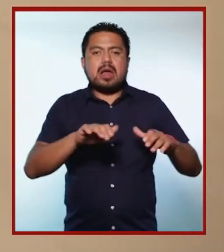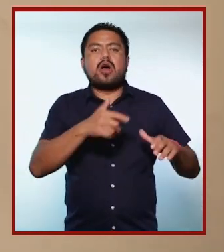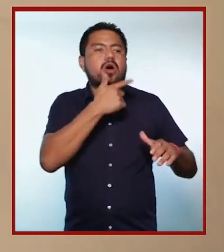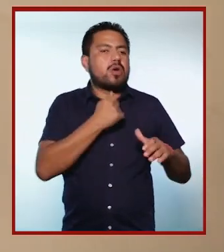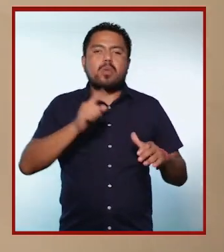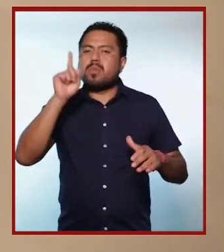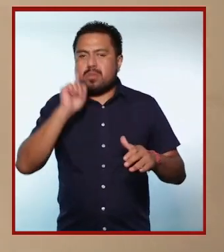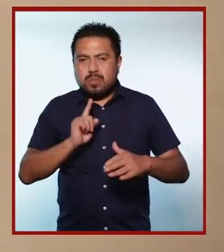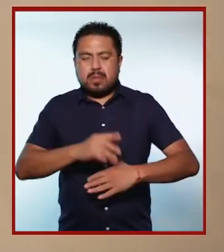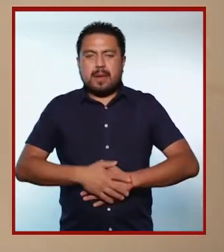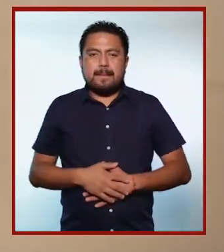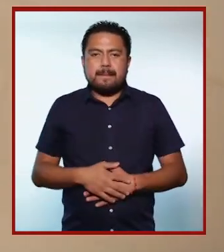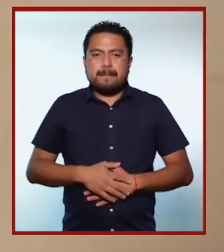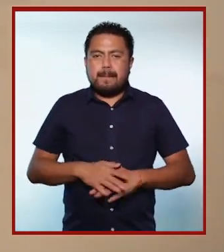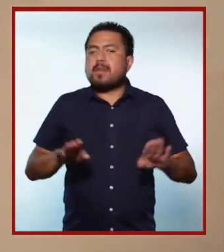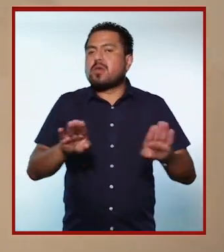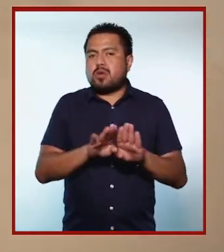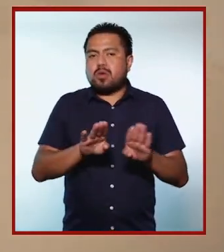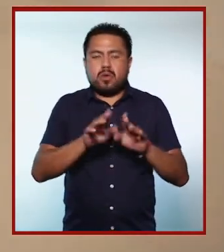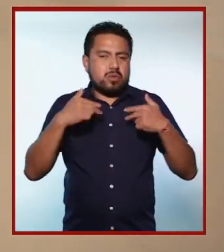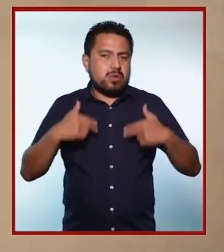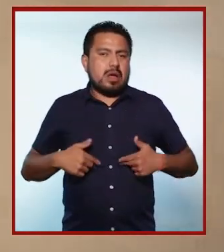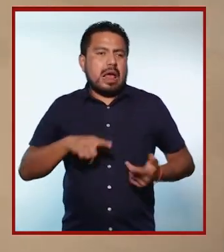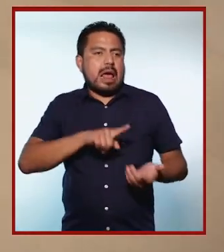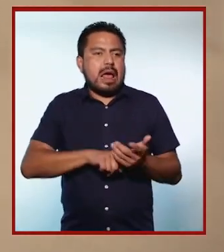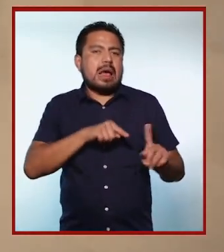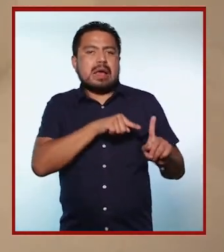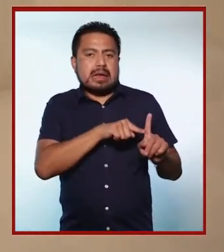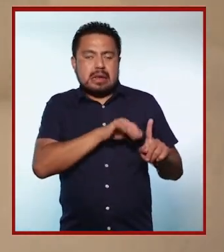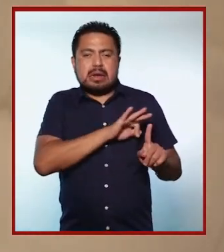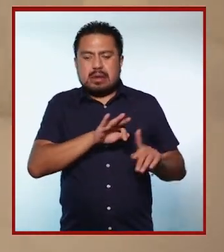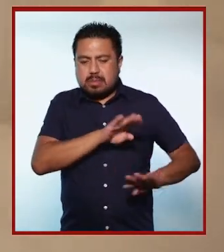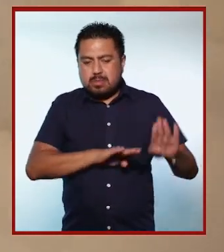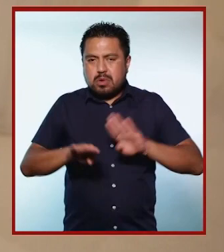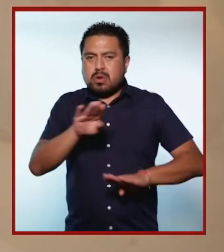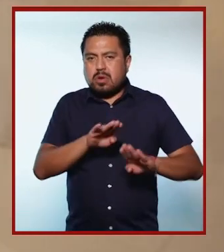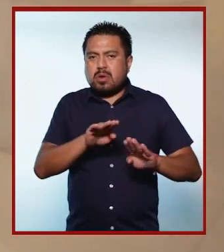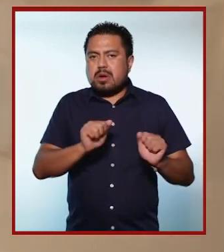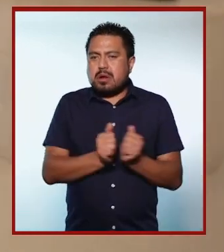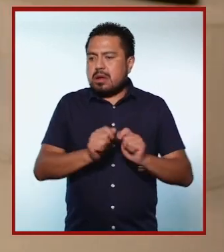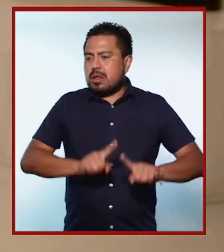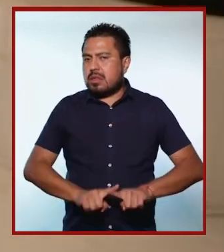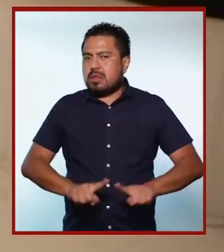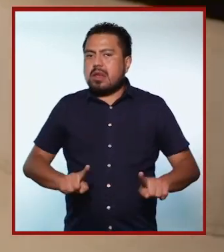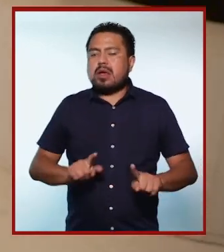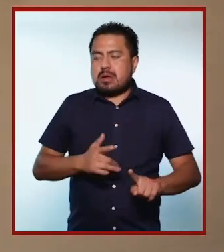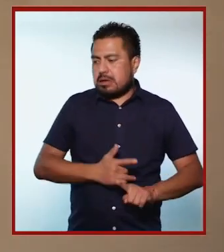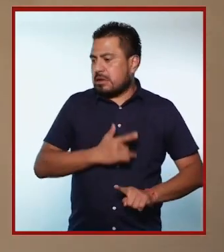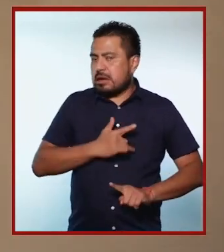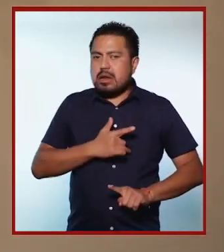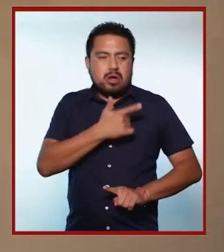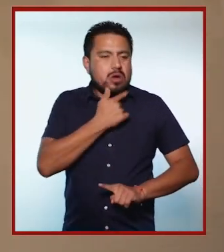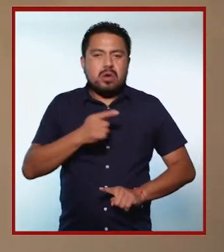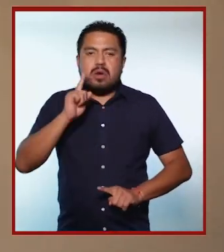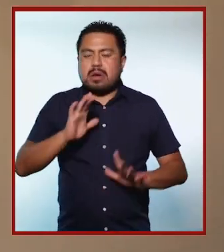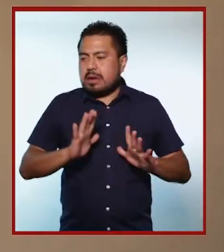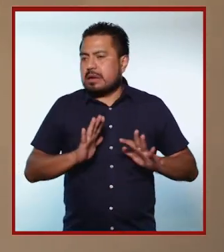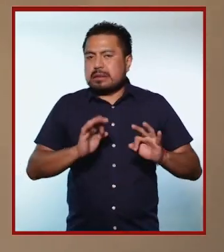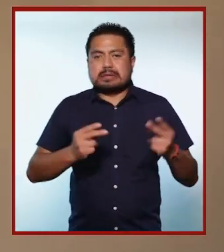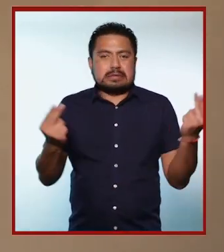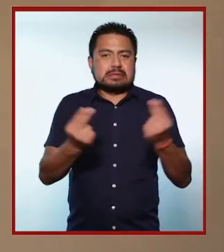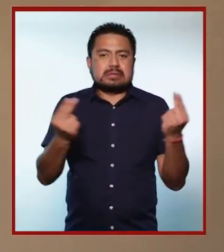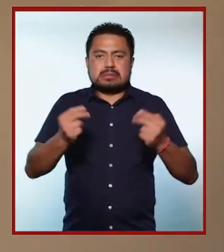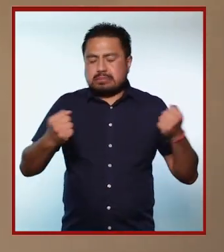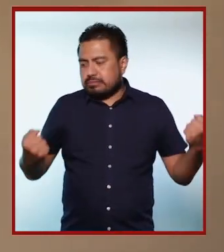categorías de hombre y mujer, como seres sexuados y por tanto biológicamente diferenciados. La noción de género